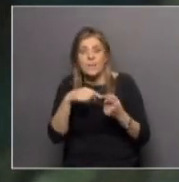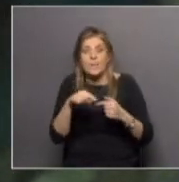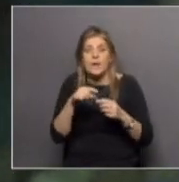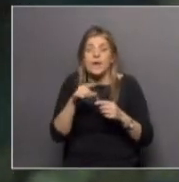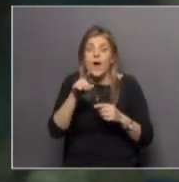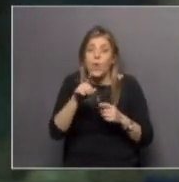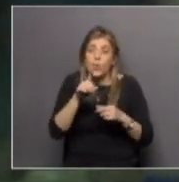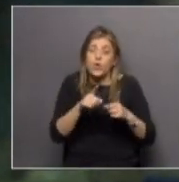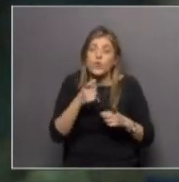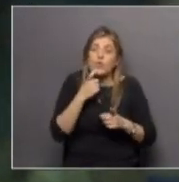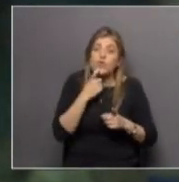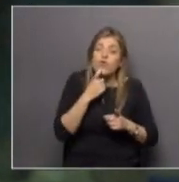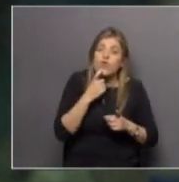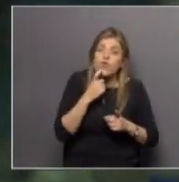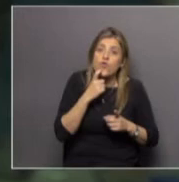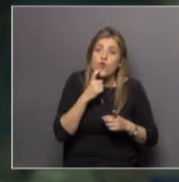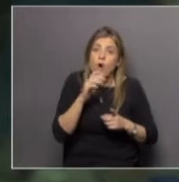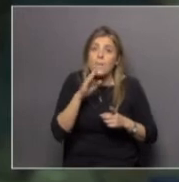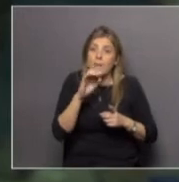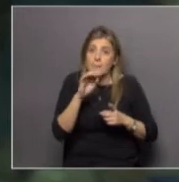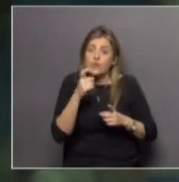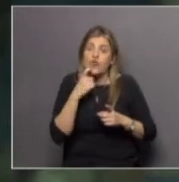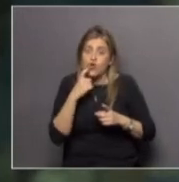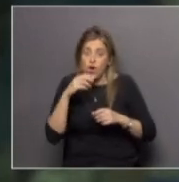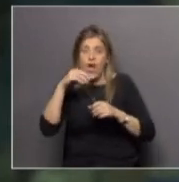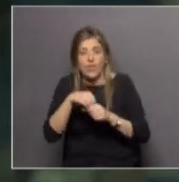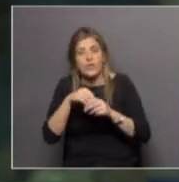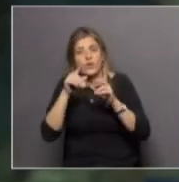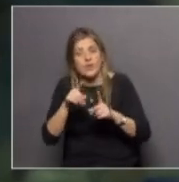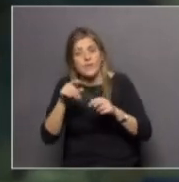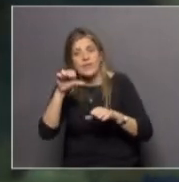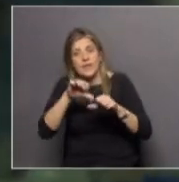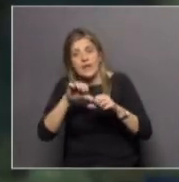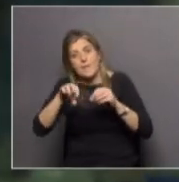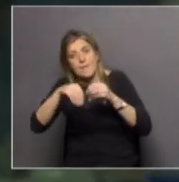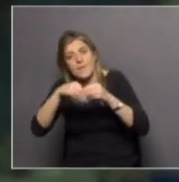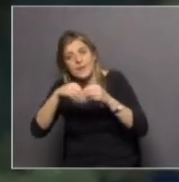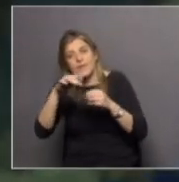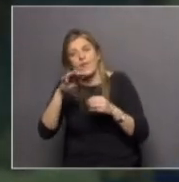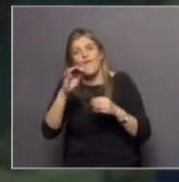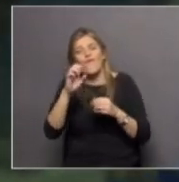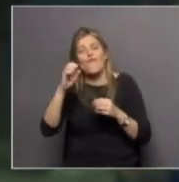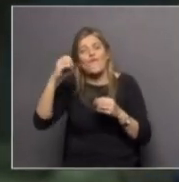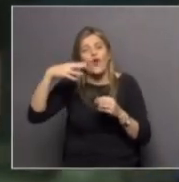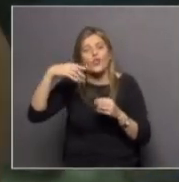ojo, los pigmentos rojos también tienen que ver con la fotosíntesis, son compuestos accesorios en la fotosíntesis, pero no